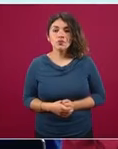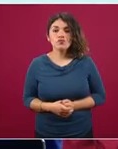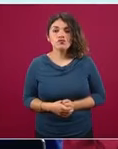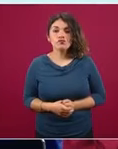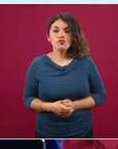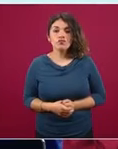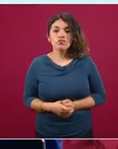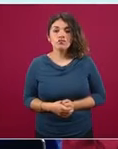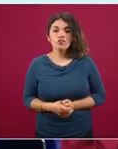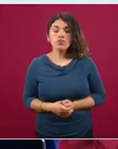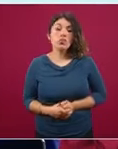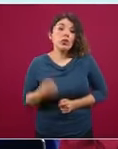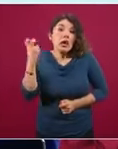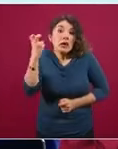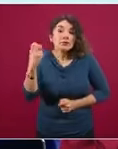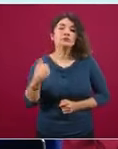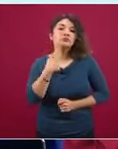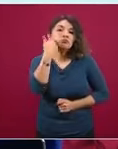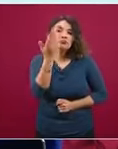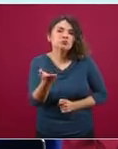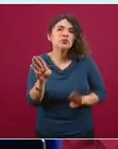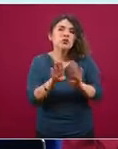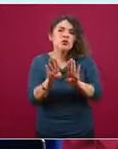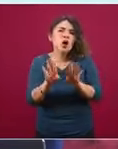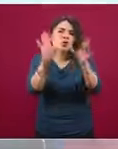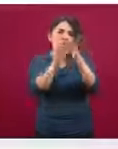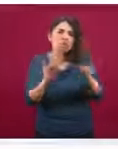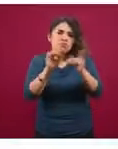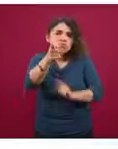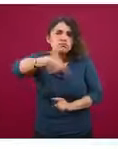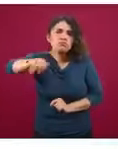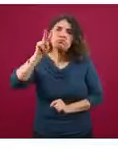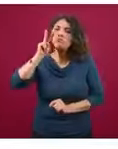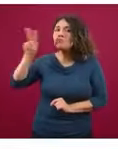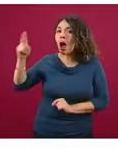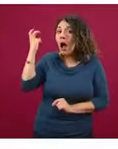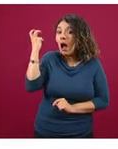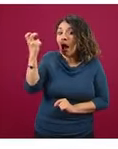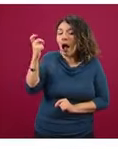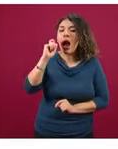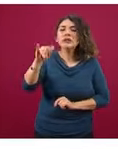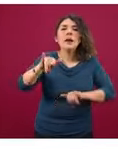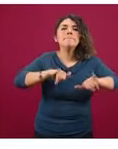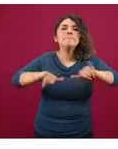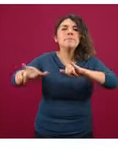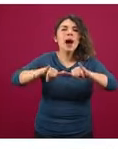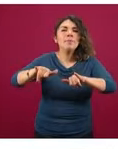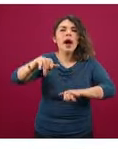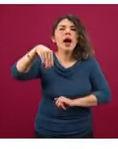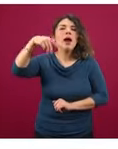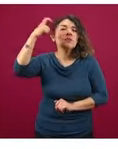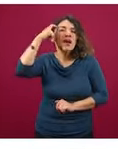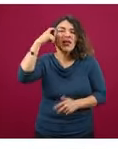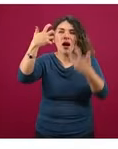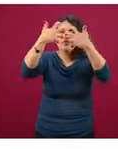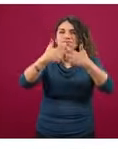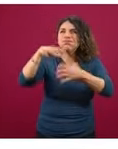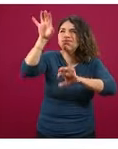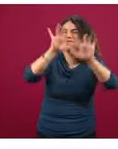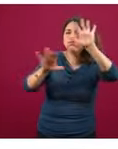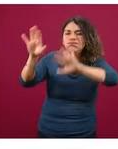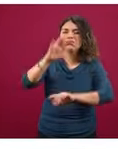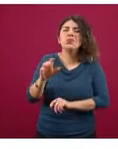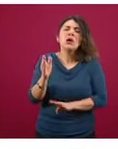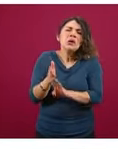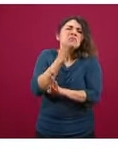Y aquí yo quisiera compartir con ustedes esto que es un mapa mental de un ejercicio que